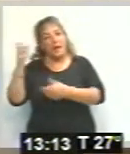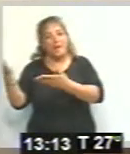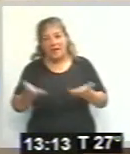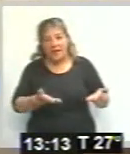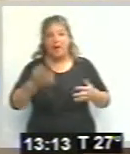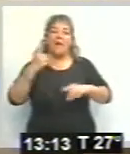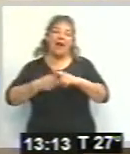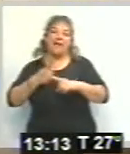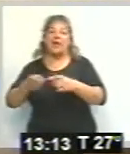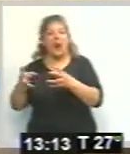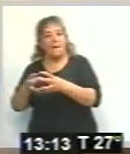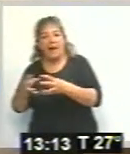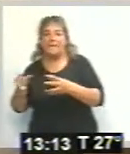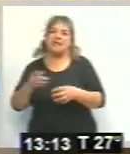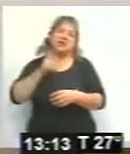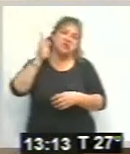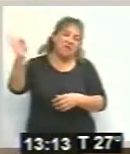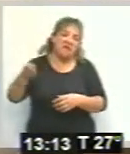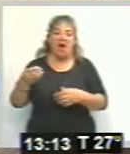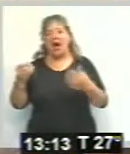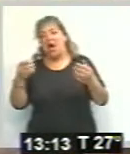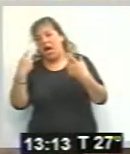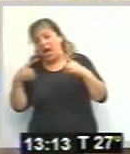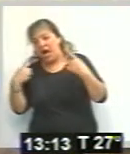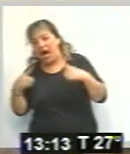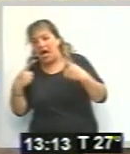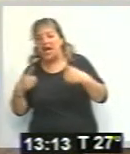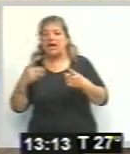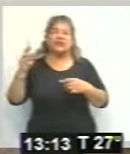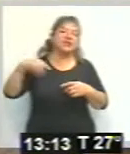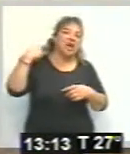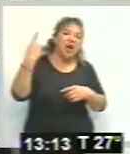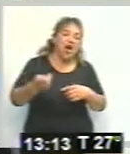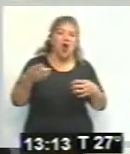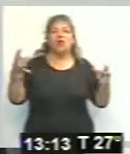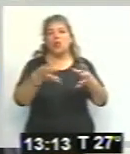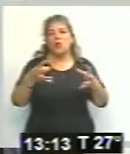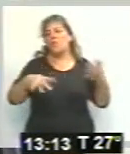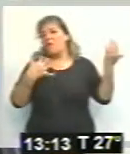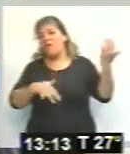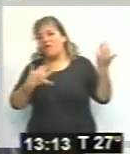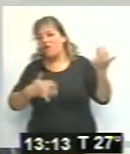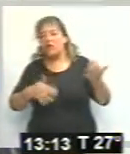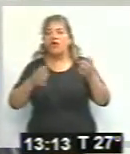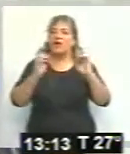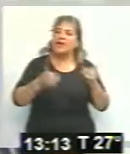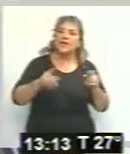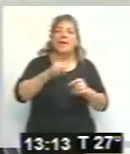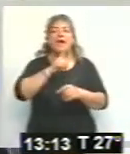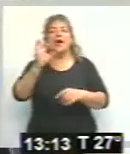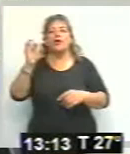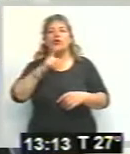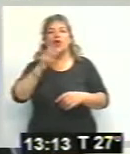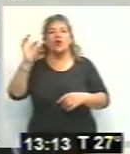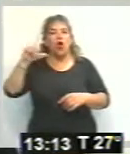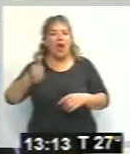Y si ellos van, cantan, van la gente del portesuelo, van juglares, hay cantores realmente de primera línea Está la Totola, hay gente realmente